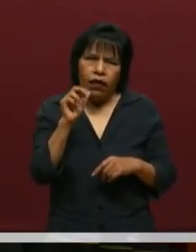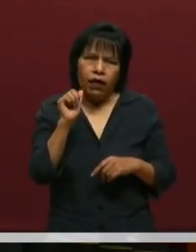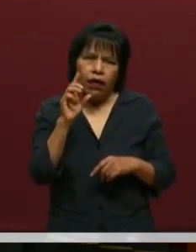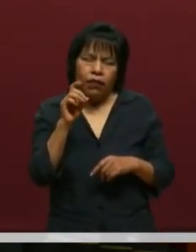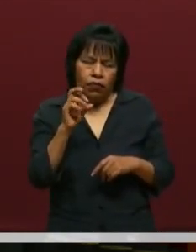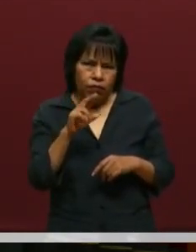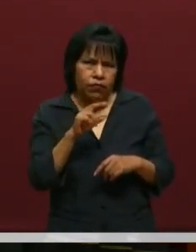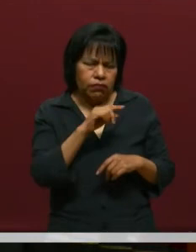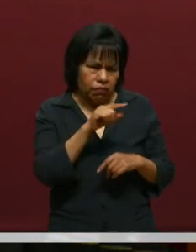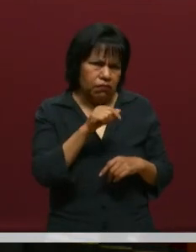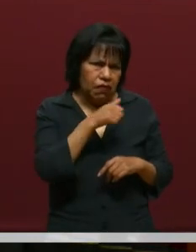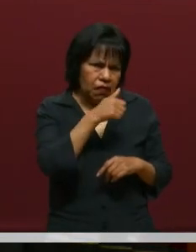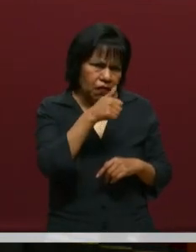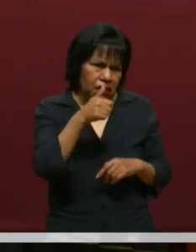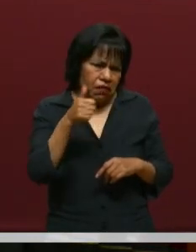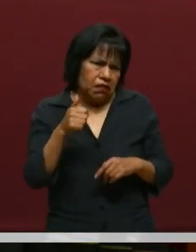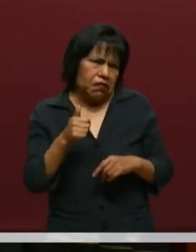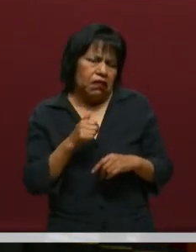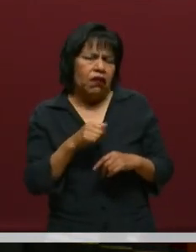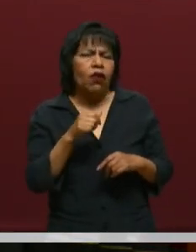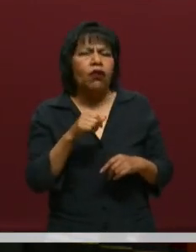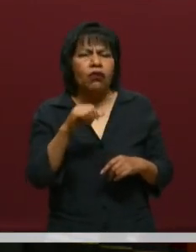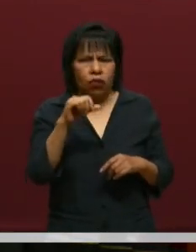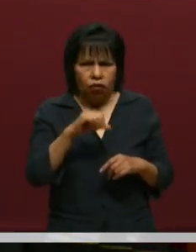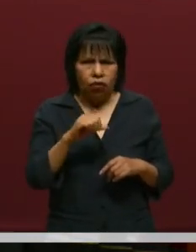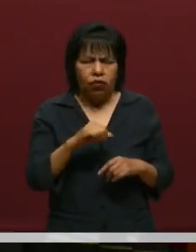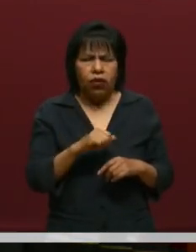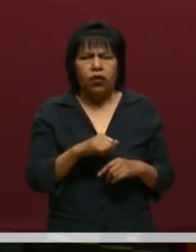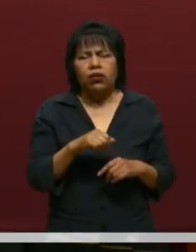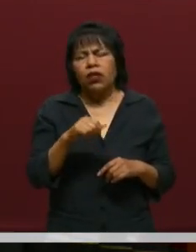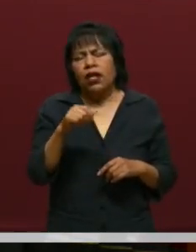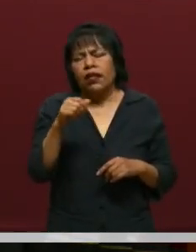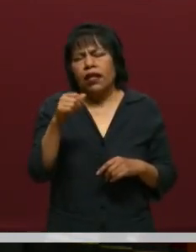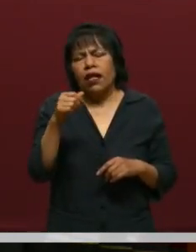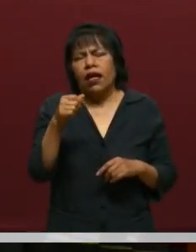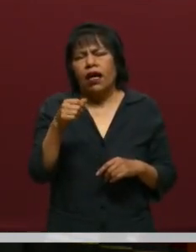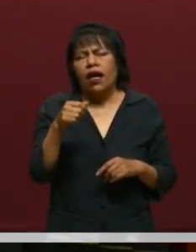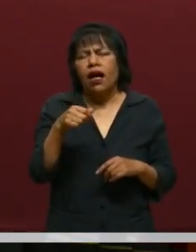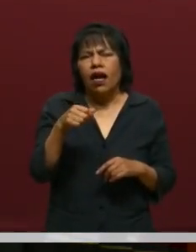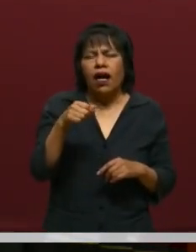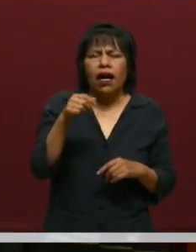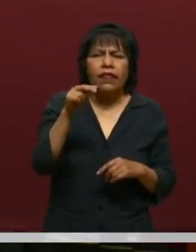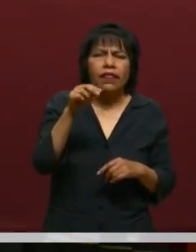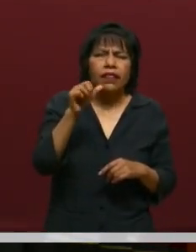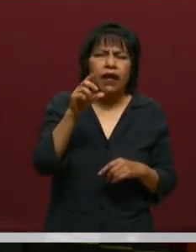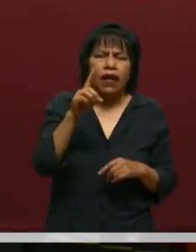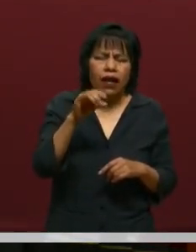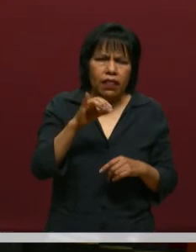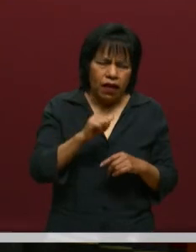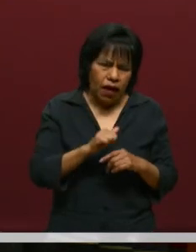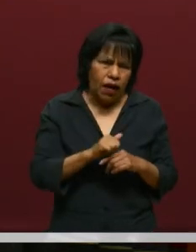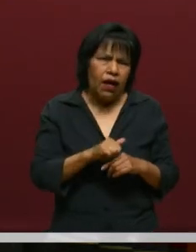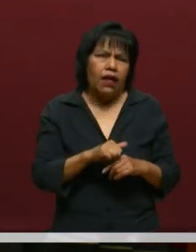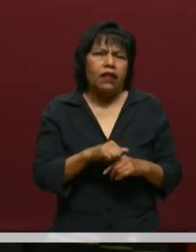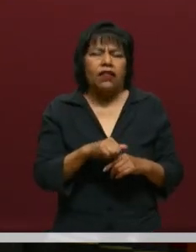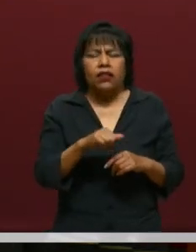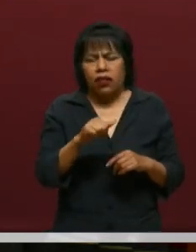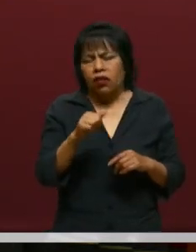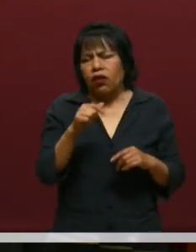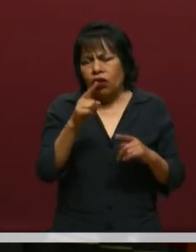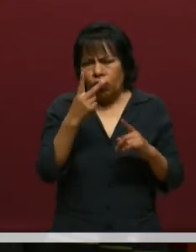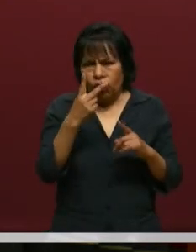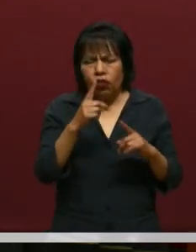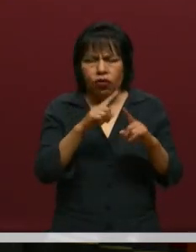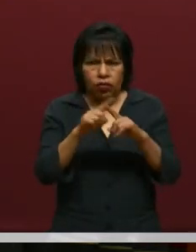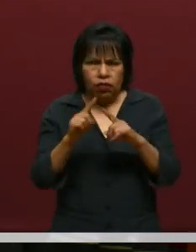ha sido moderador. El día de hoy le tocó a la doctora Nadia y a la maestra Erika moderar dos sesiones,